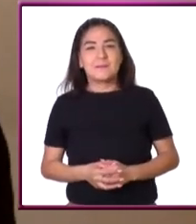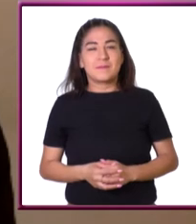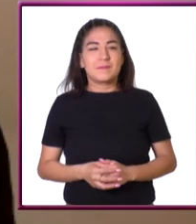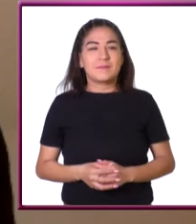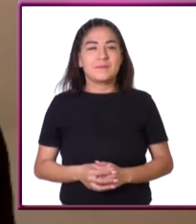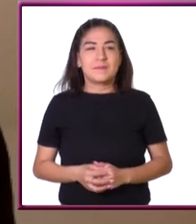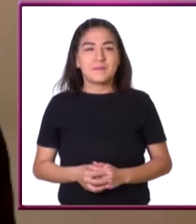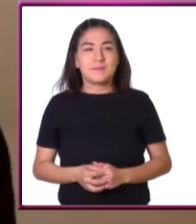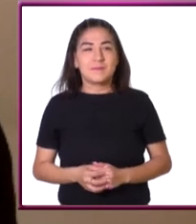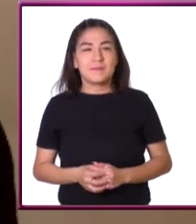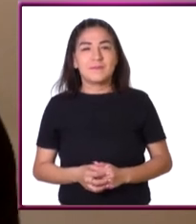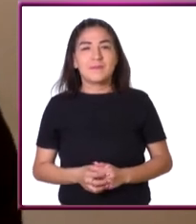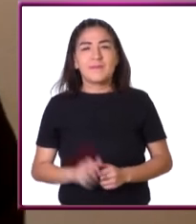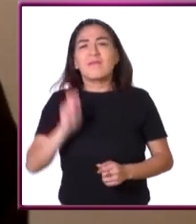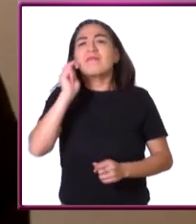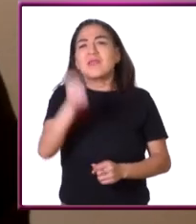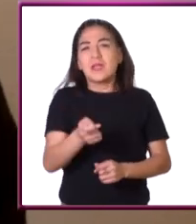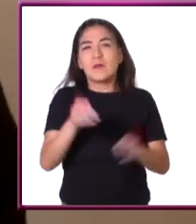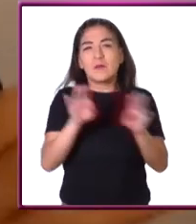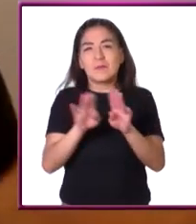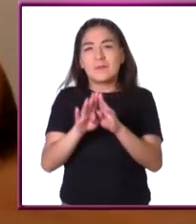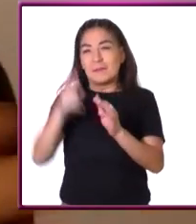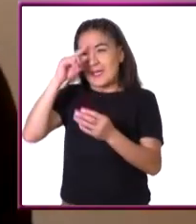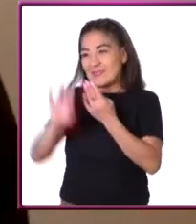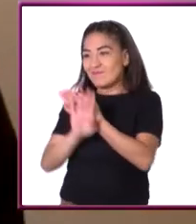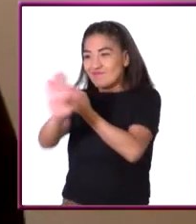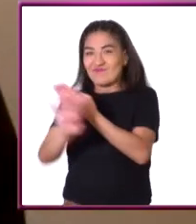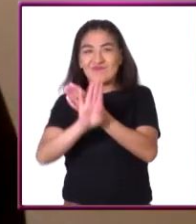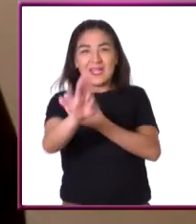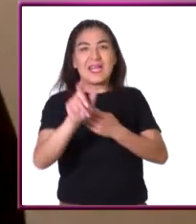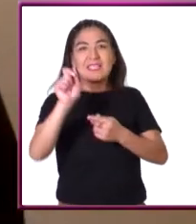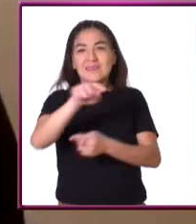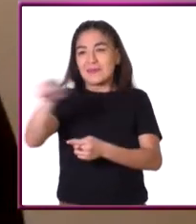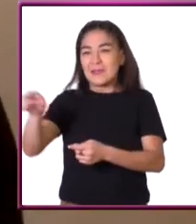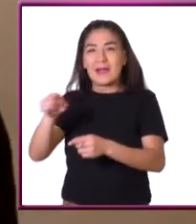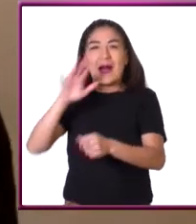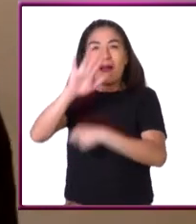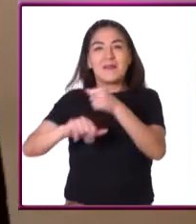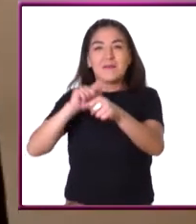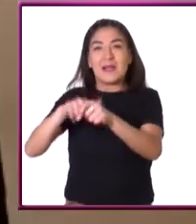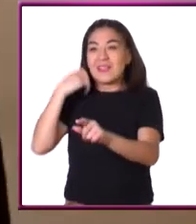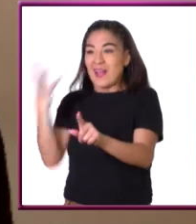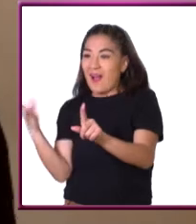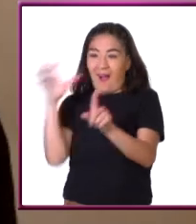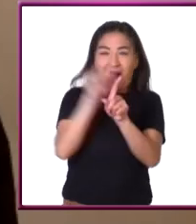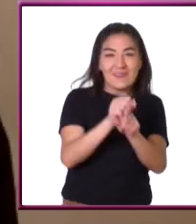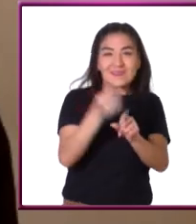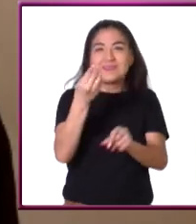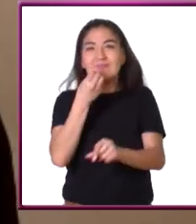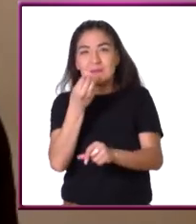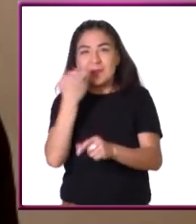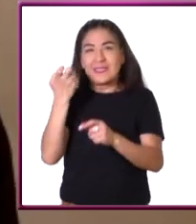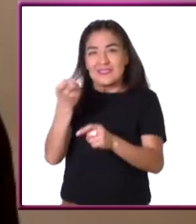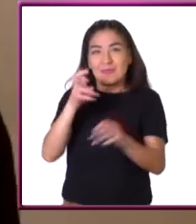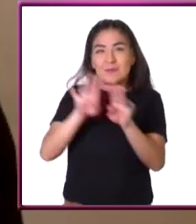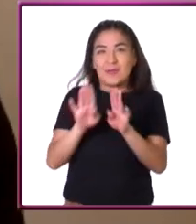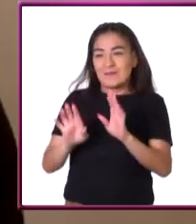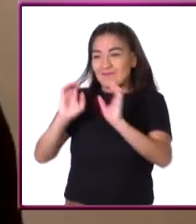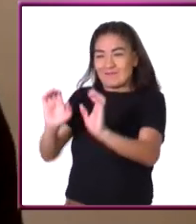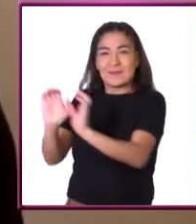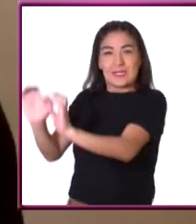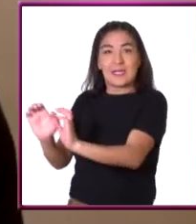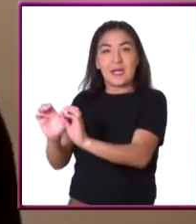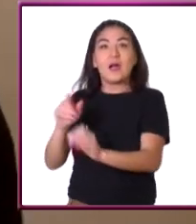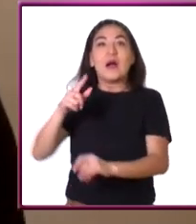lo que sucede es que van a evitar a los depredadores, ¿no? Y cuando salen van a salir en números grandísimos y cuando esto